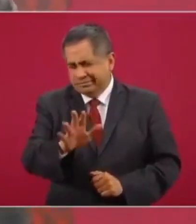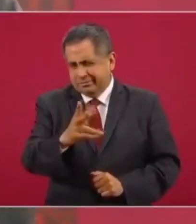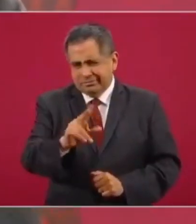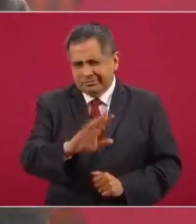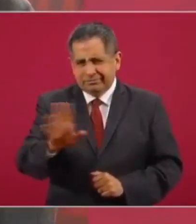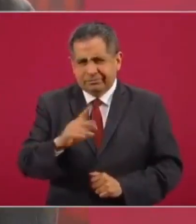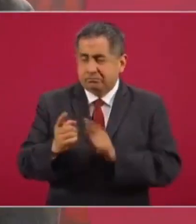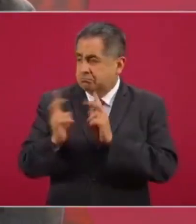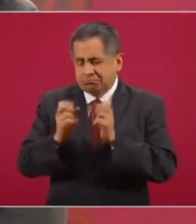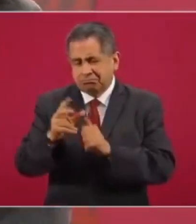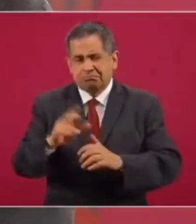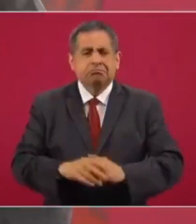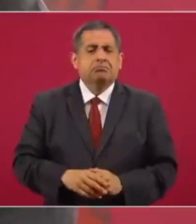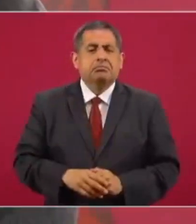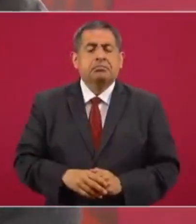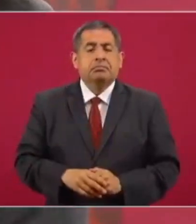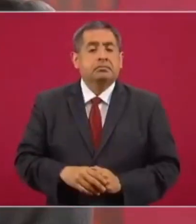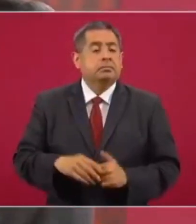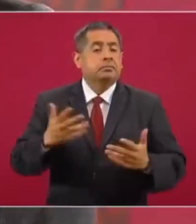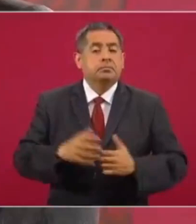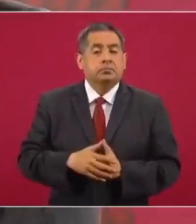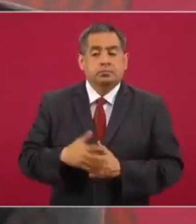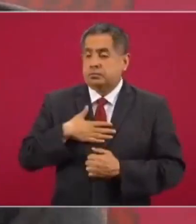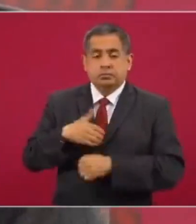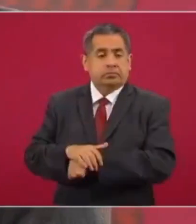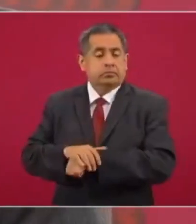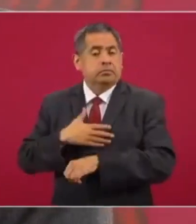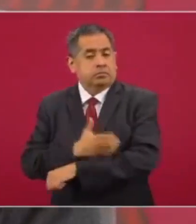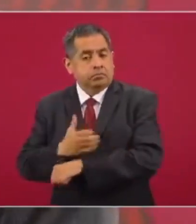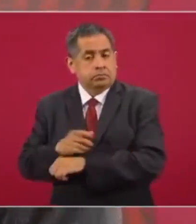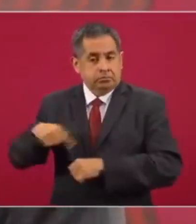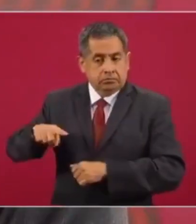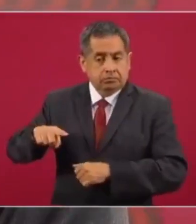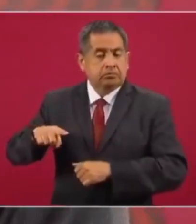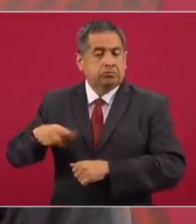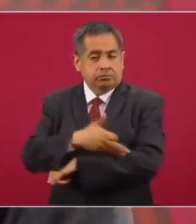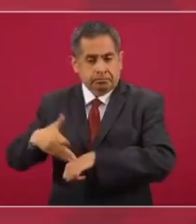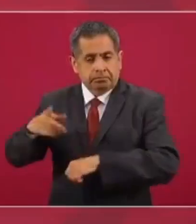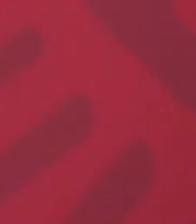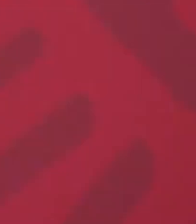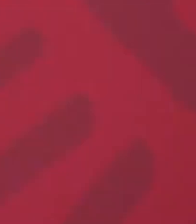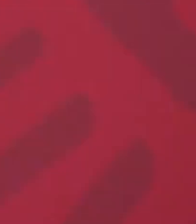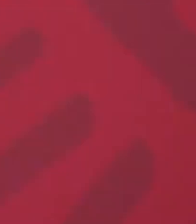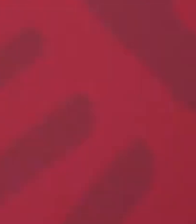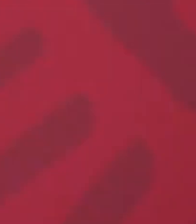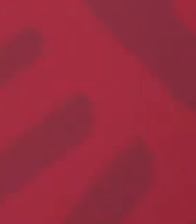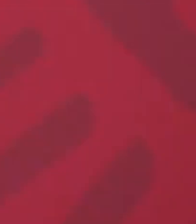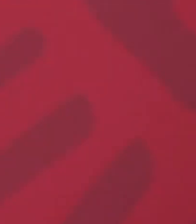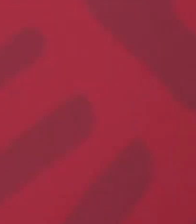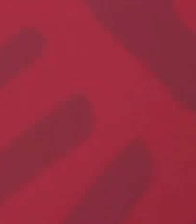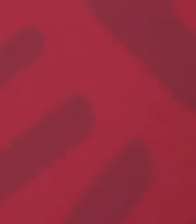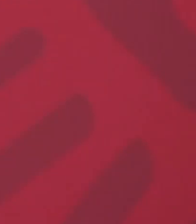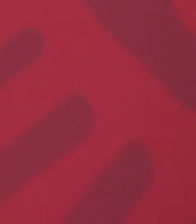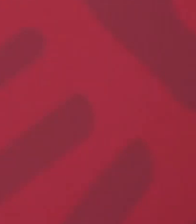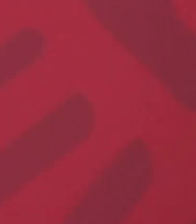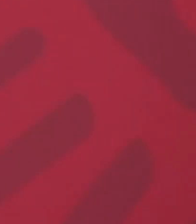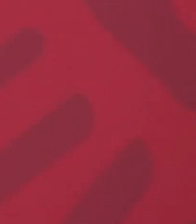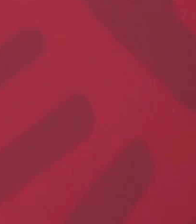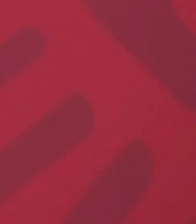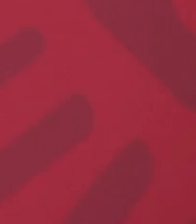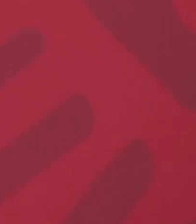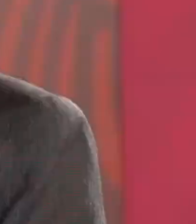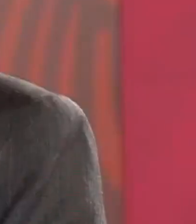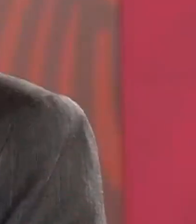no, no, no he tenido comunicación. Y mis amigos, mis compañeros, mis familiares saben que deben de